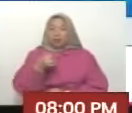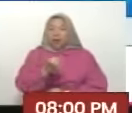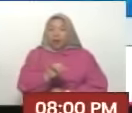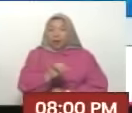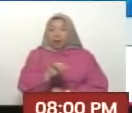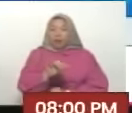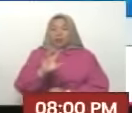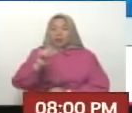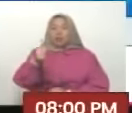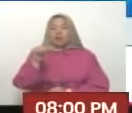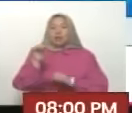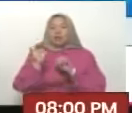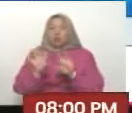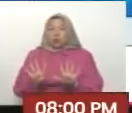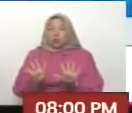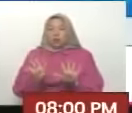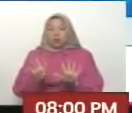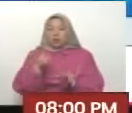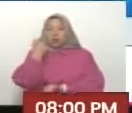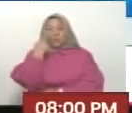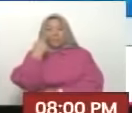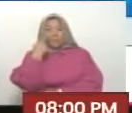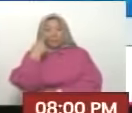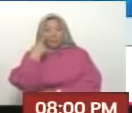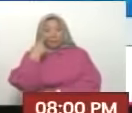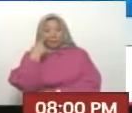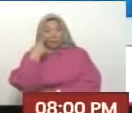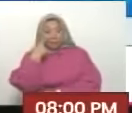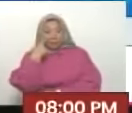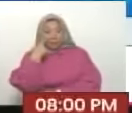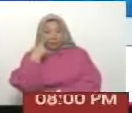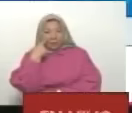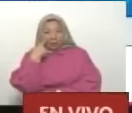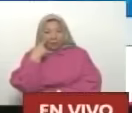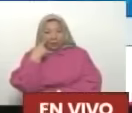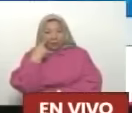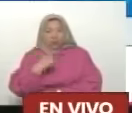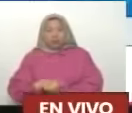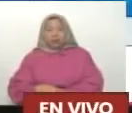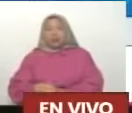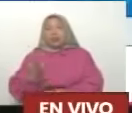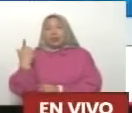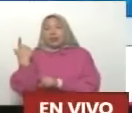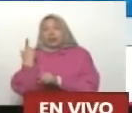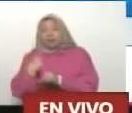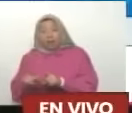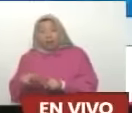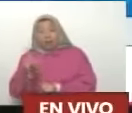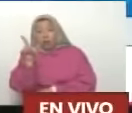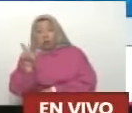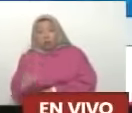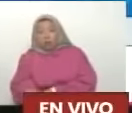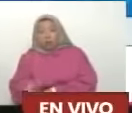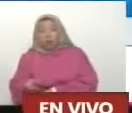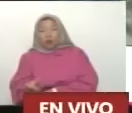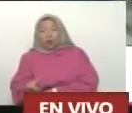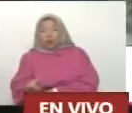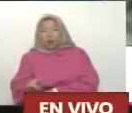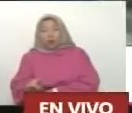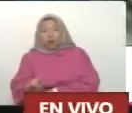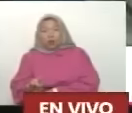19 Veedores Y veedoras Que es distinto Distinto decir Un veedor